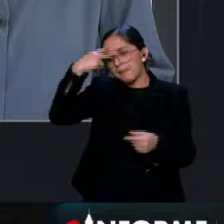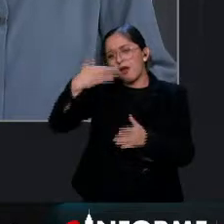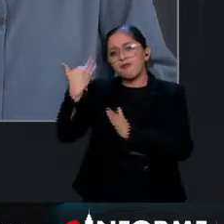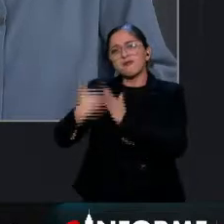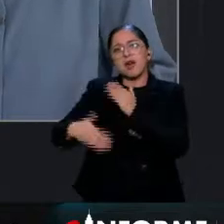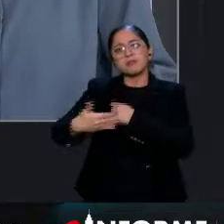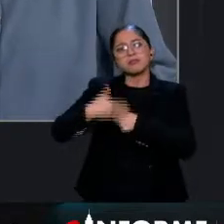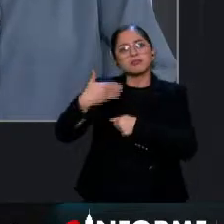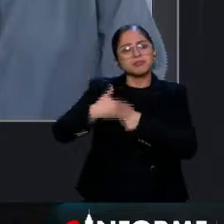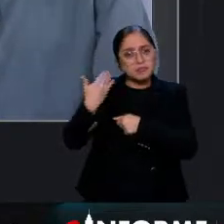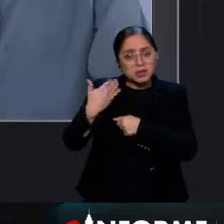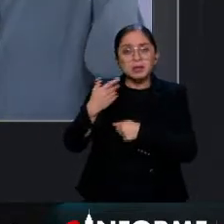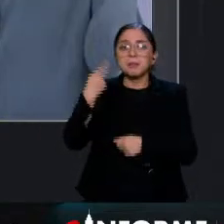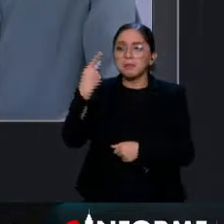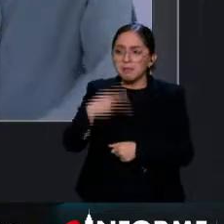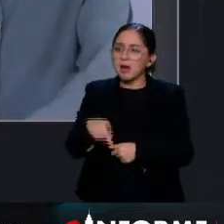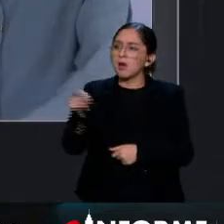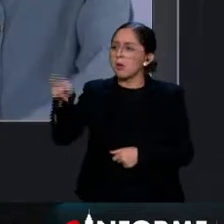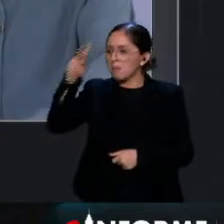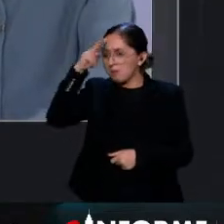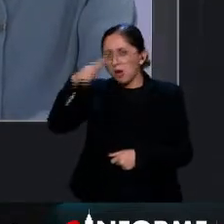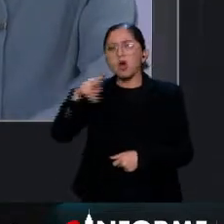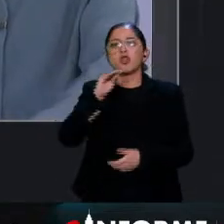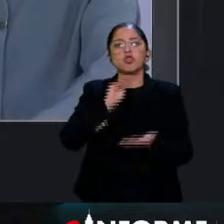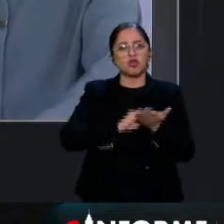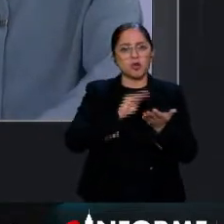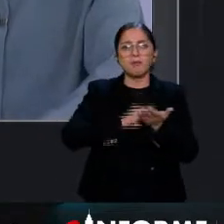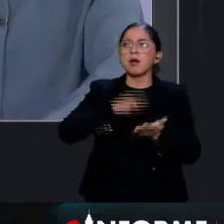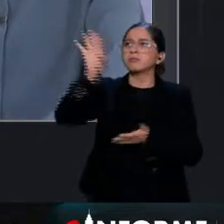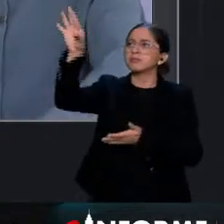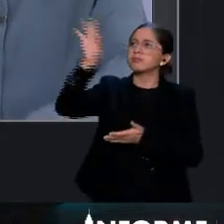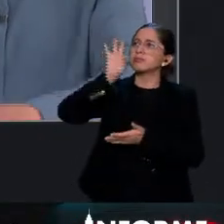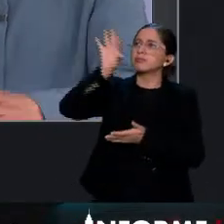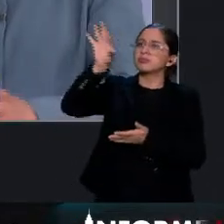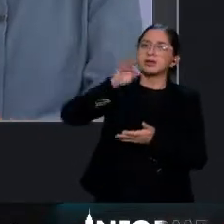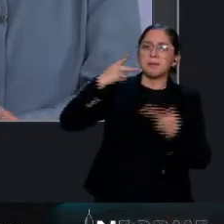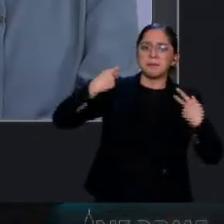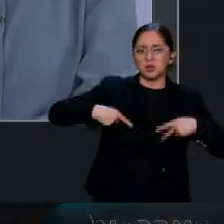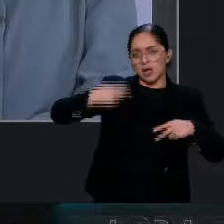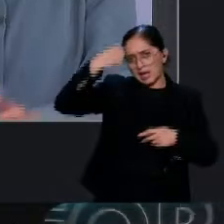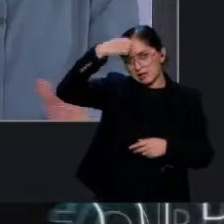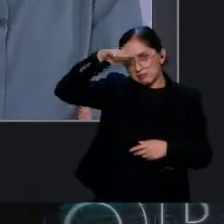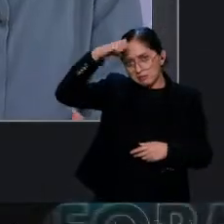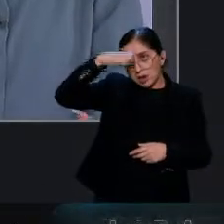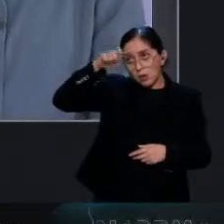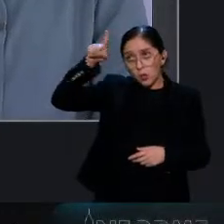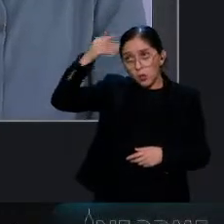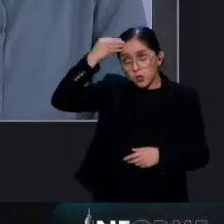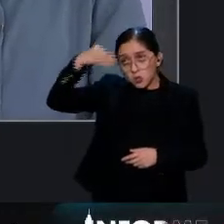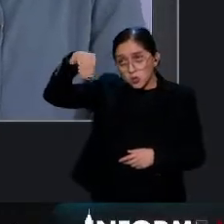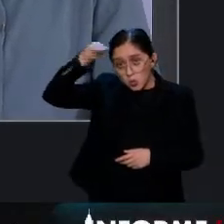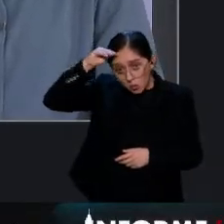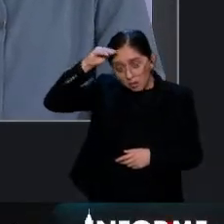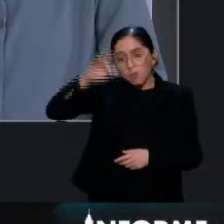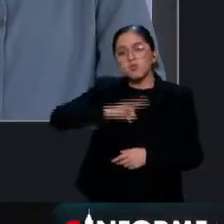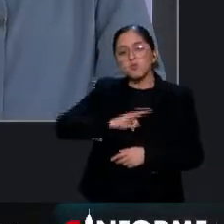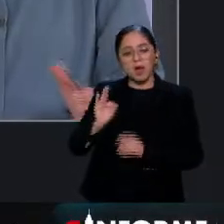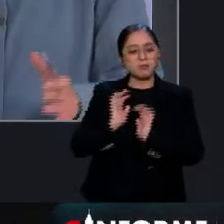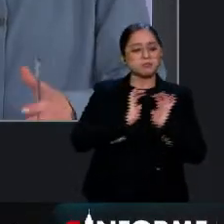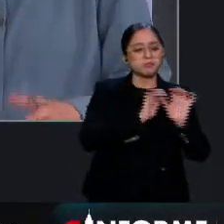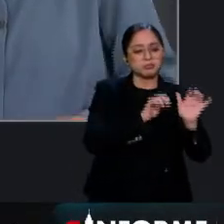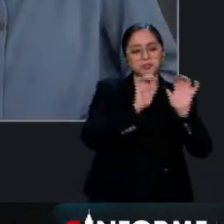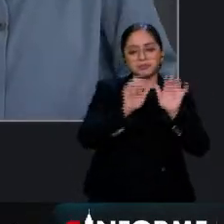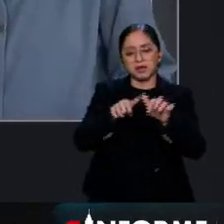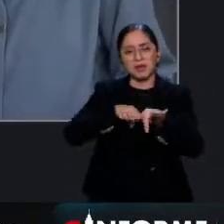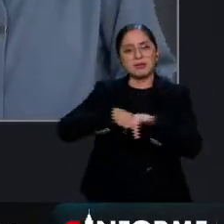México continuará con el arribo de especialistas cubanos para que brinden servicios médicos en los centros donde haga falta. Este fin de semana, por